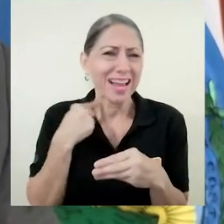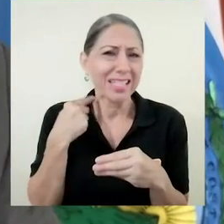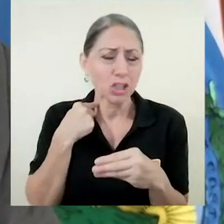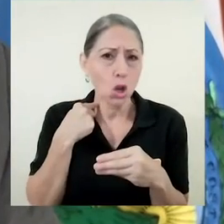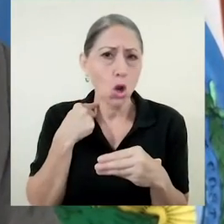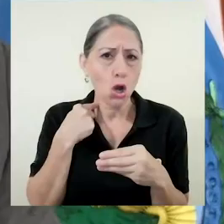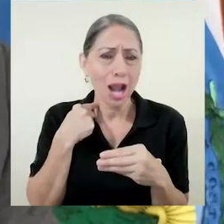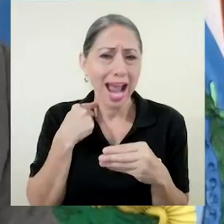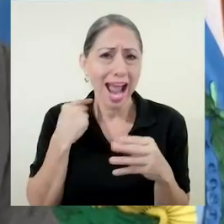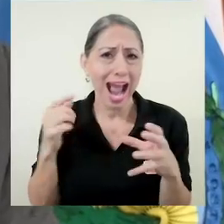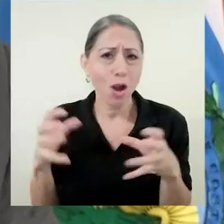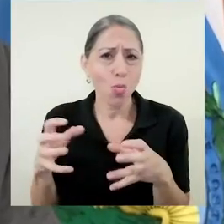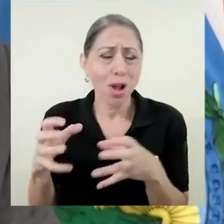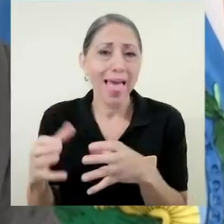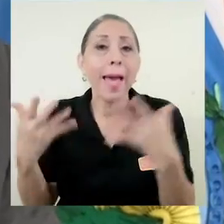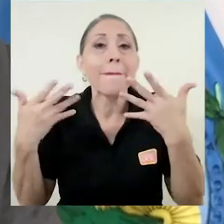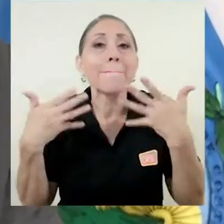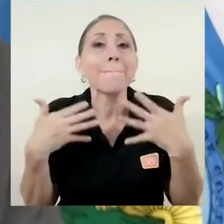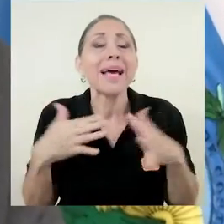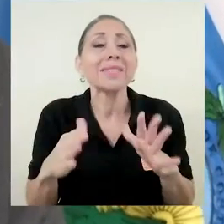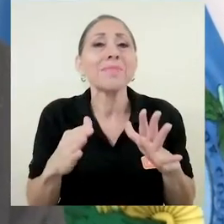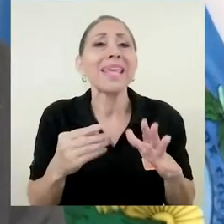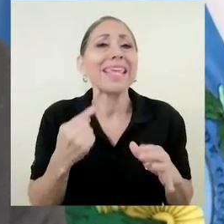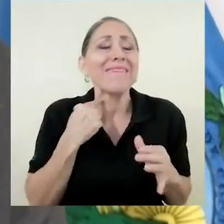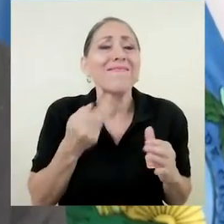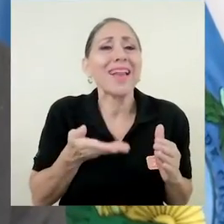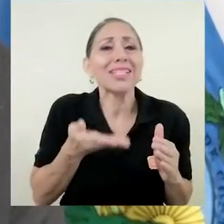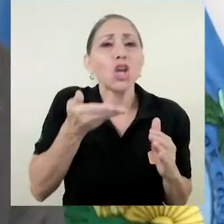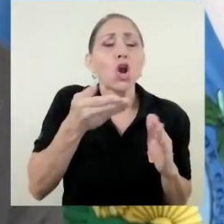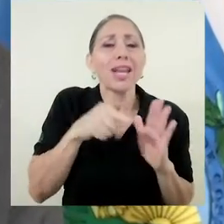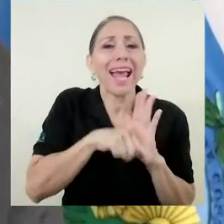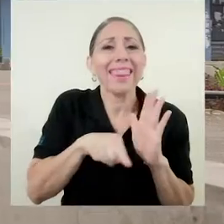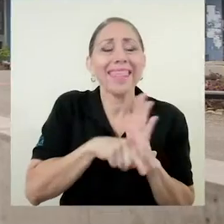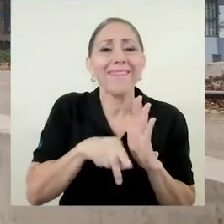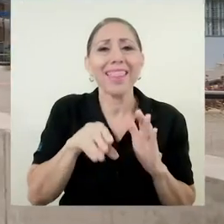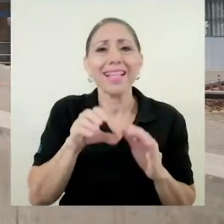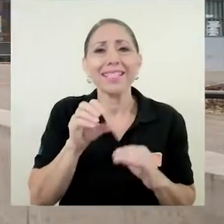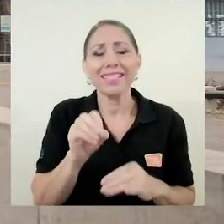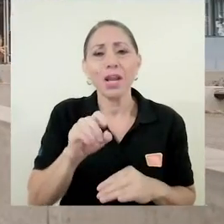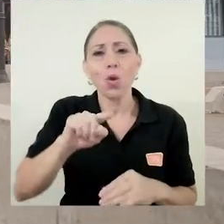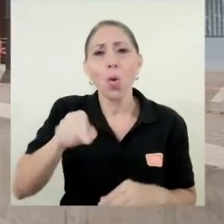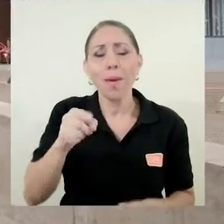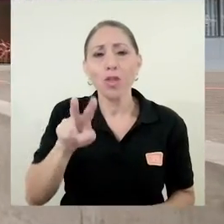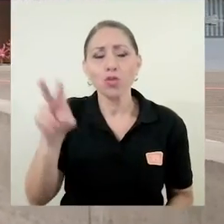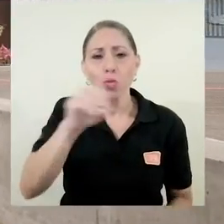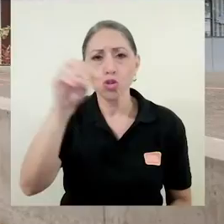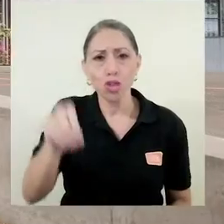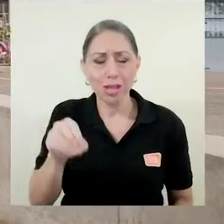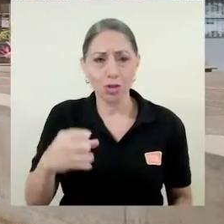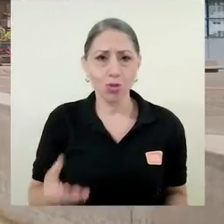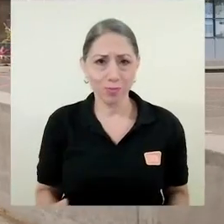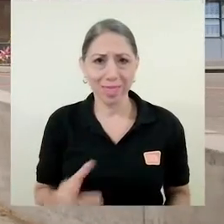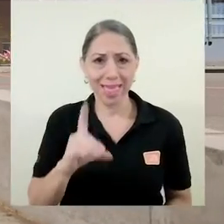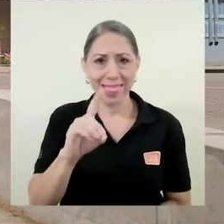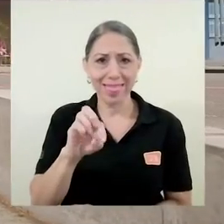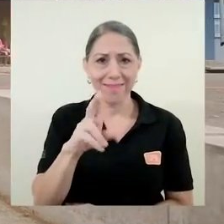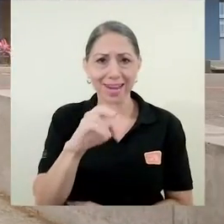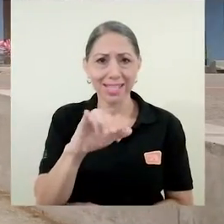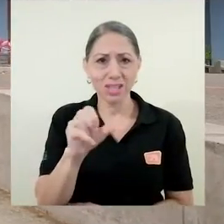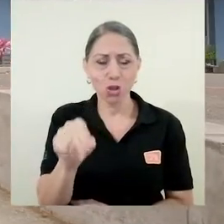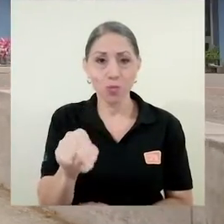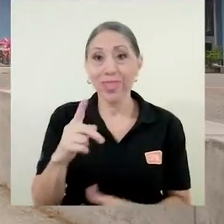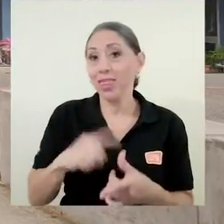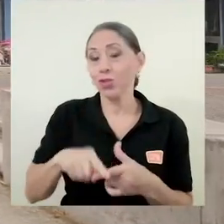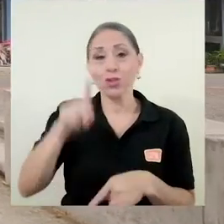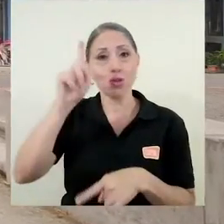deflación o una inflación negativa del 0,22%. En este contexto, entonces, no cabe el incremento